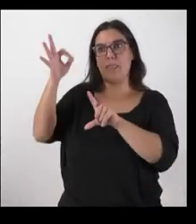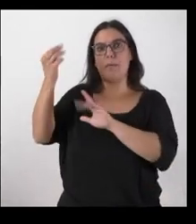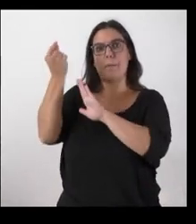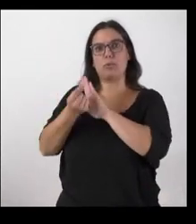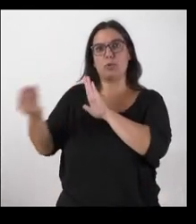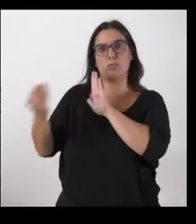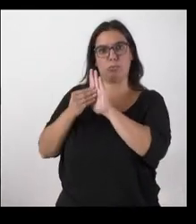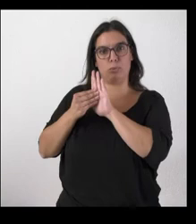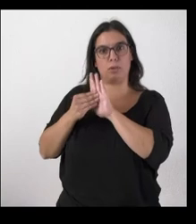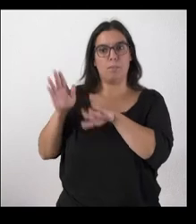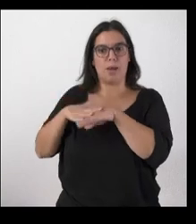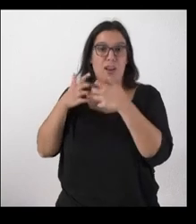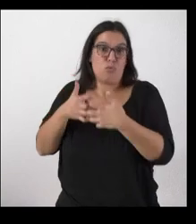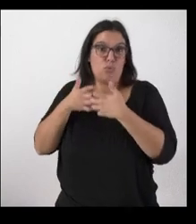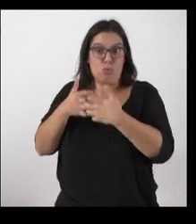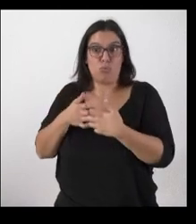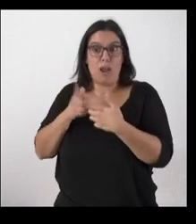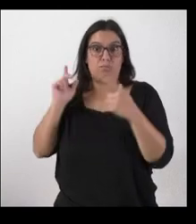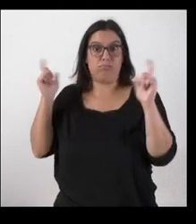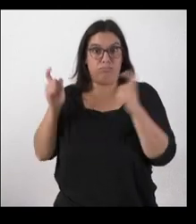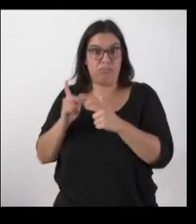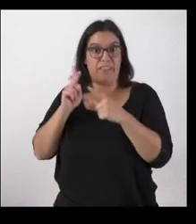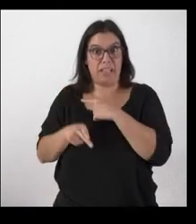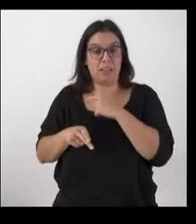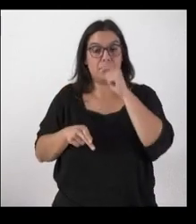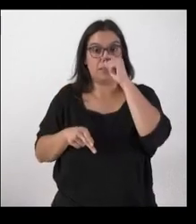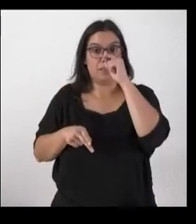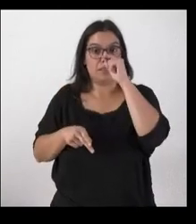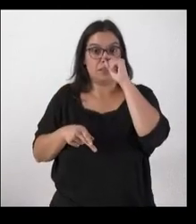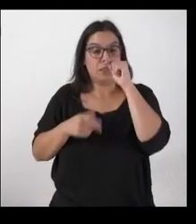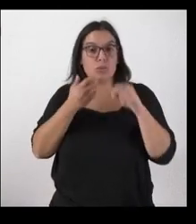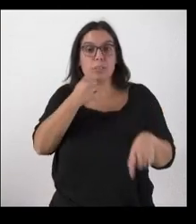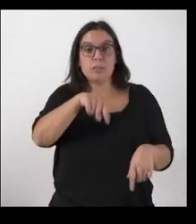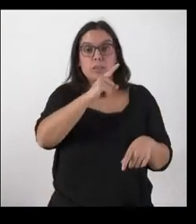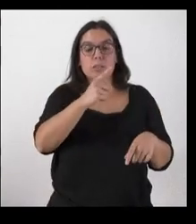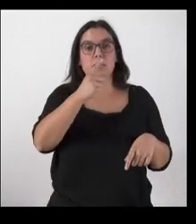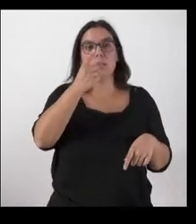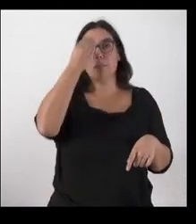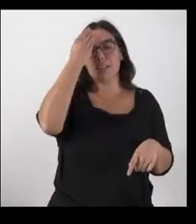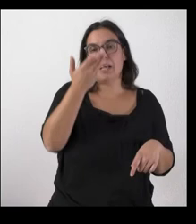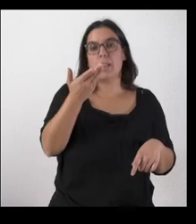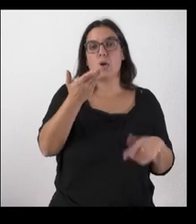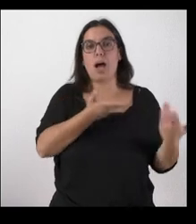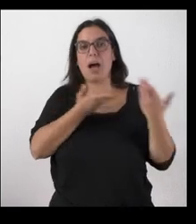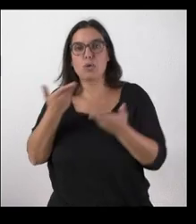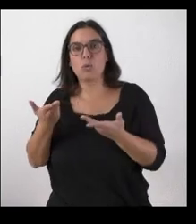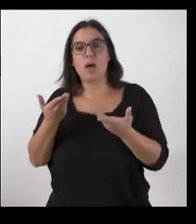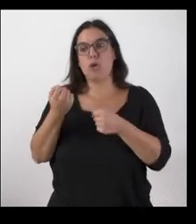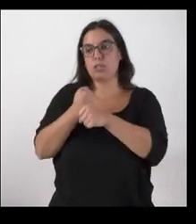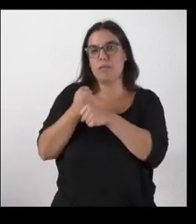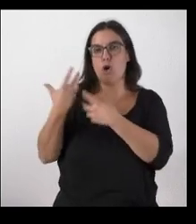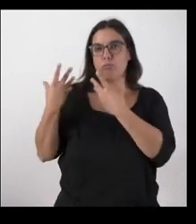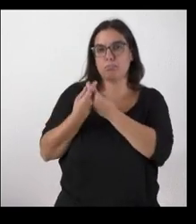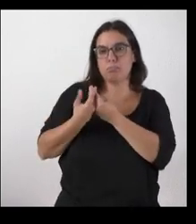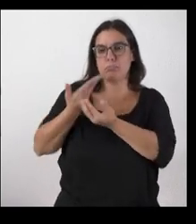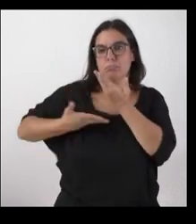presupuestos para combatir la despoblación y si se ha planteado algún tipo de ayuda de trabajo codo con codo como